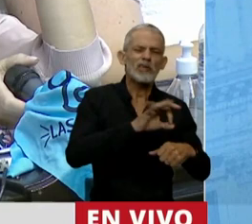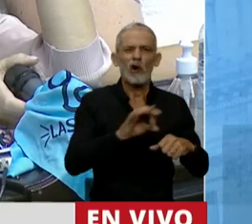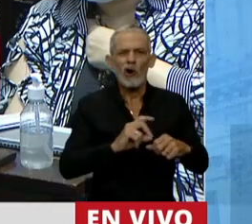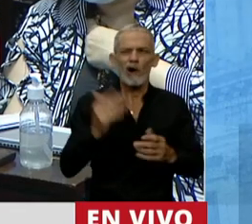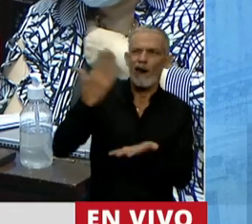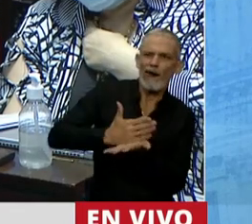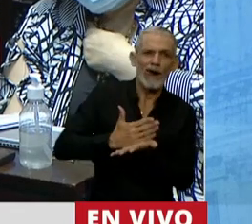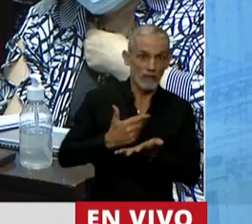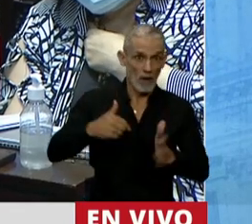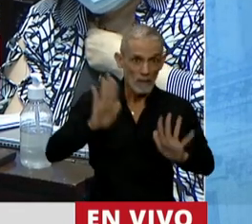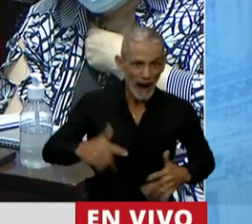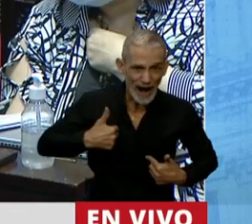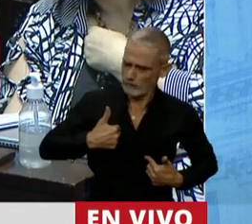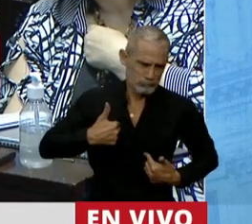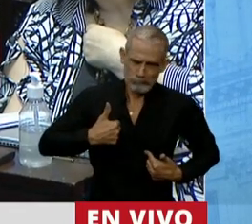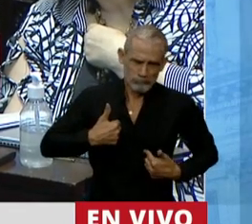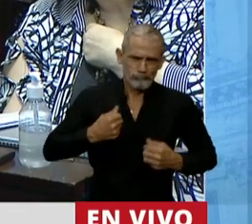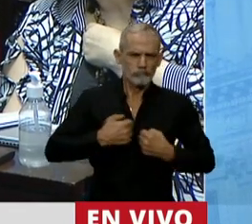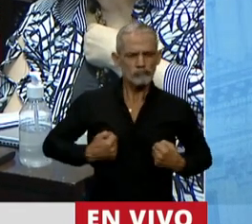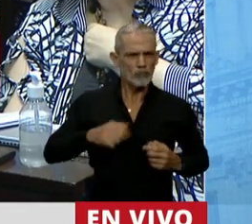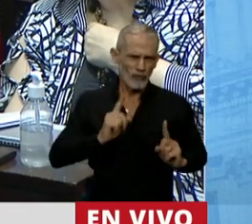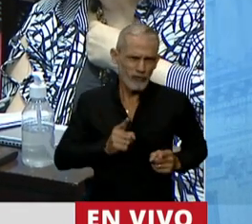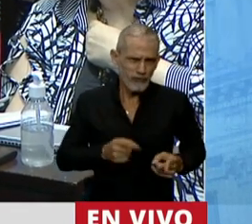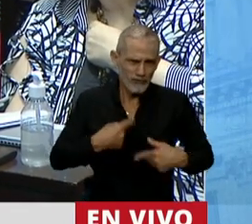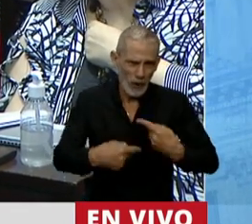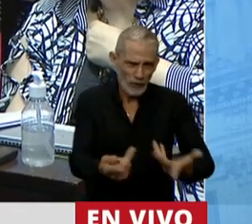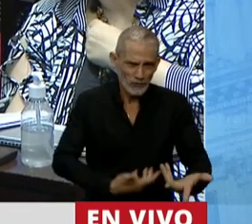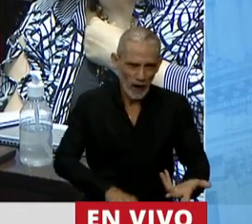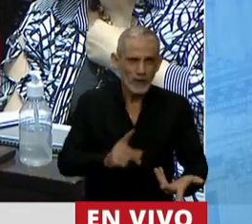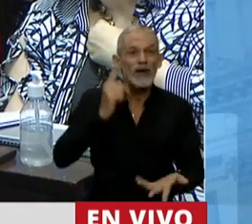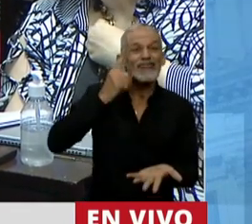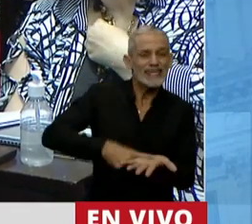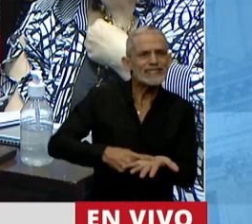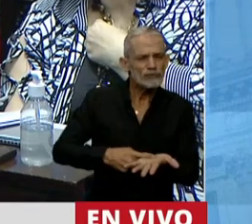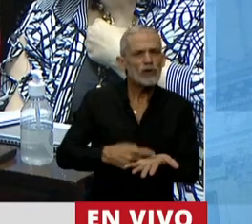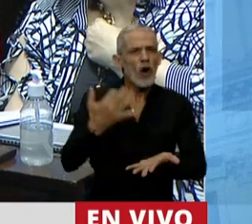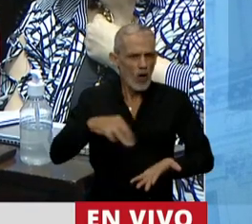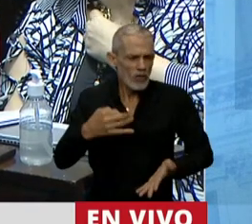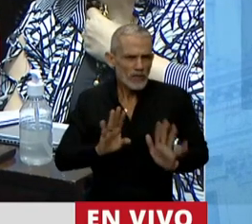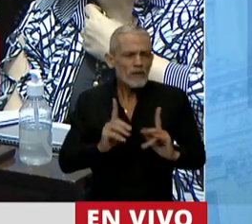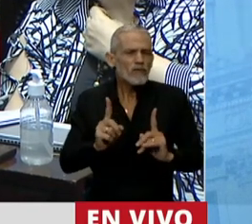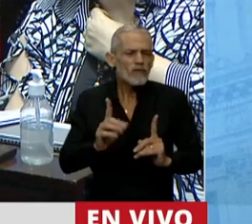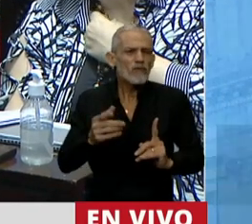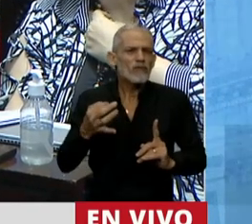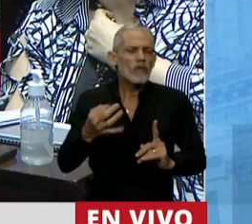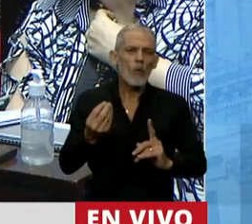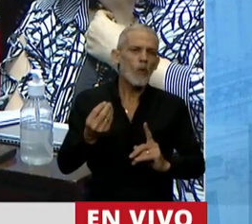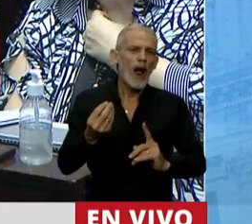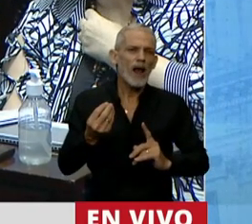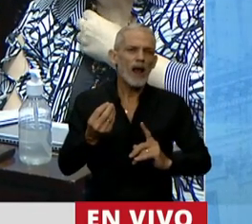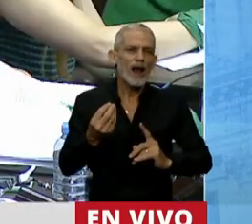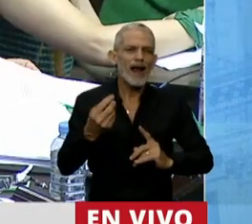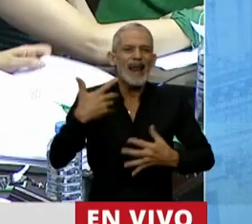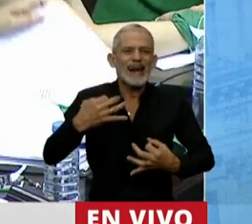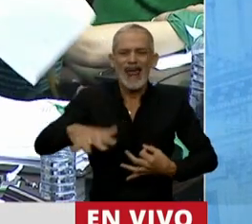criminalización la detienen. Y esto tiene que ver con esto, con poder tomar decisiones, con poder dar cuenta de cuál es la